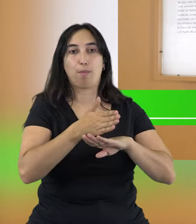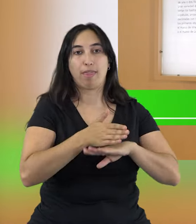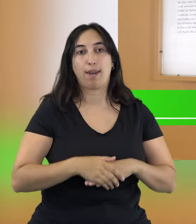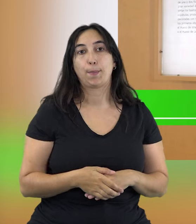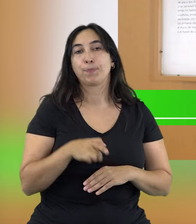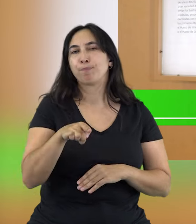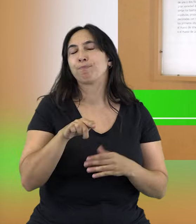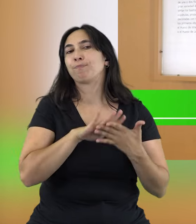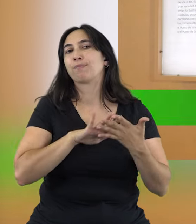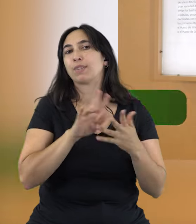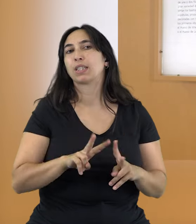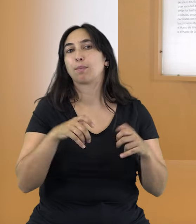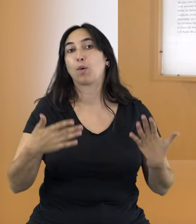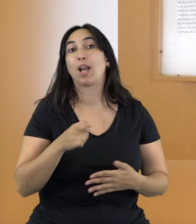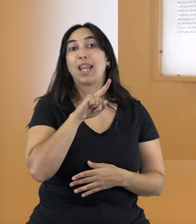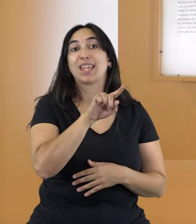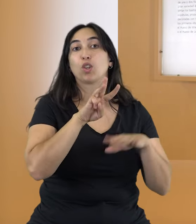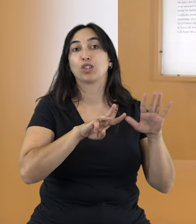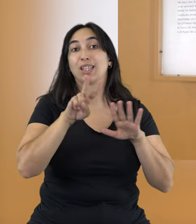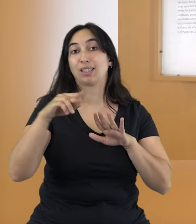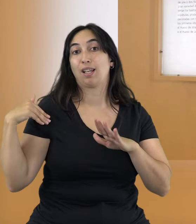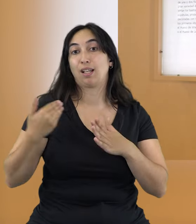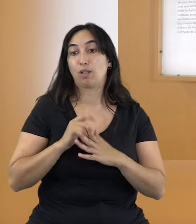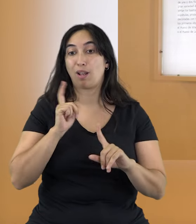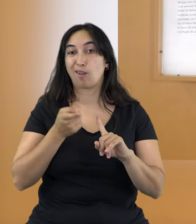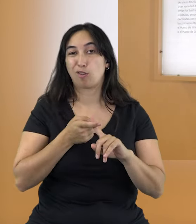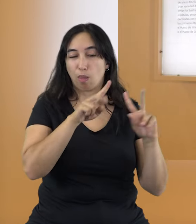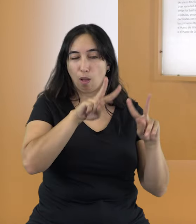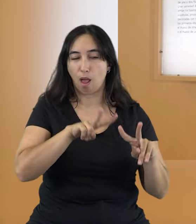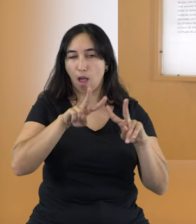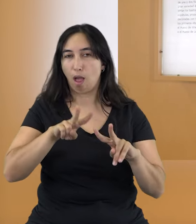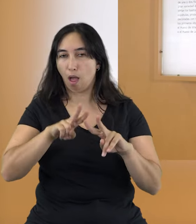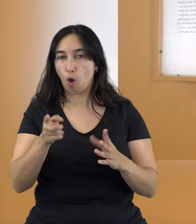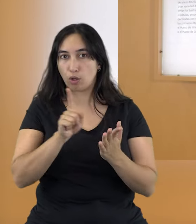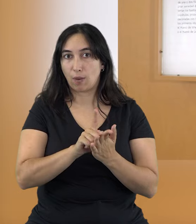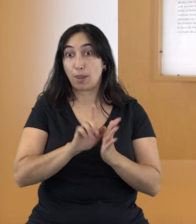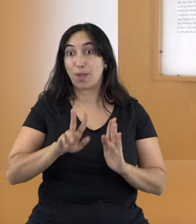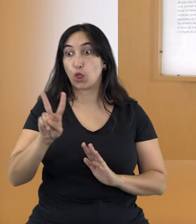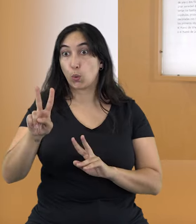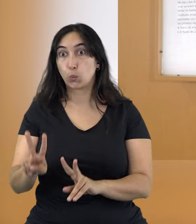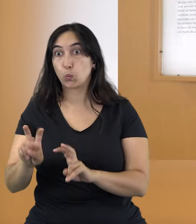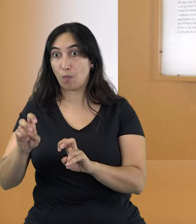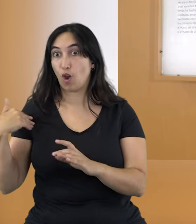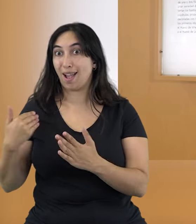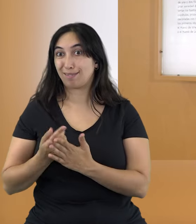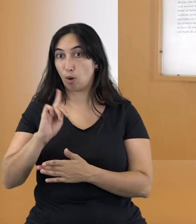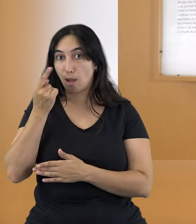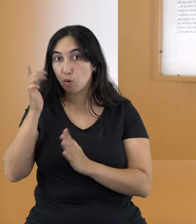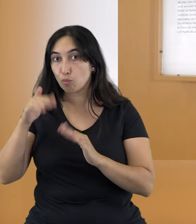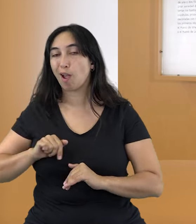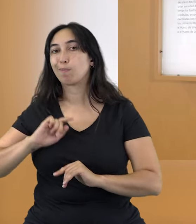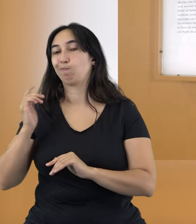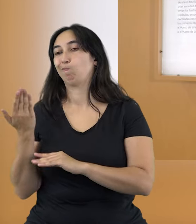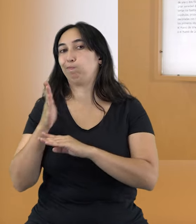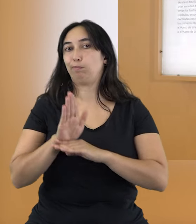En esta ocasión repasa los 187 restos encontrados hasta este momento, identificando dos nuevos tipos de objetos que no habían sido identificados